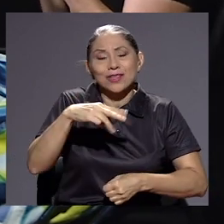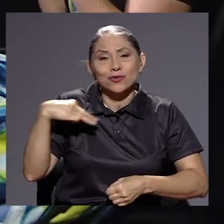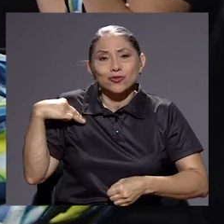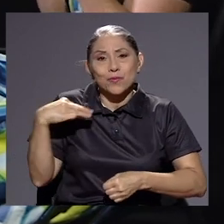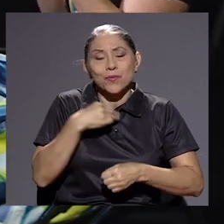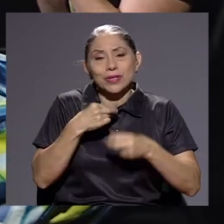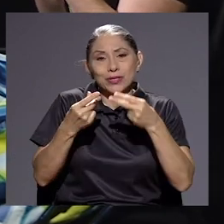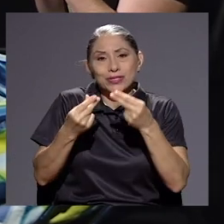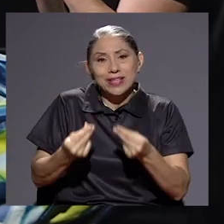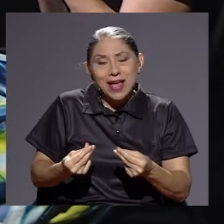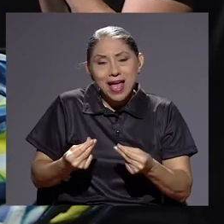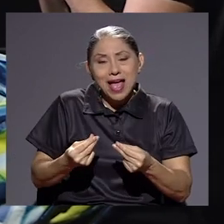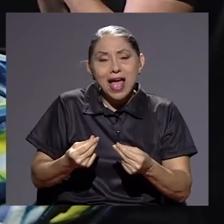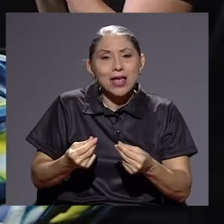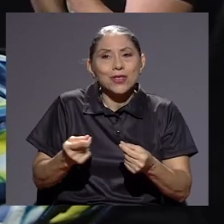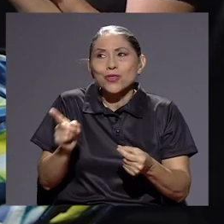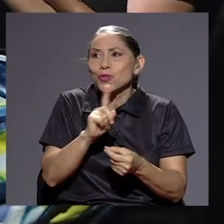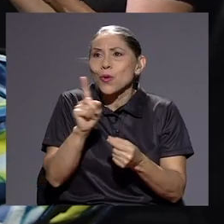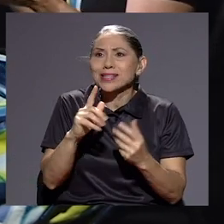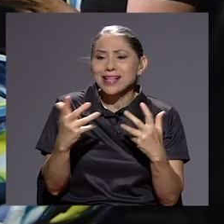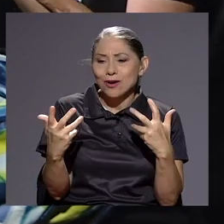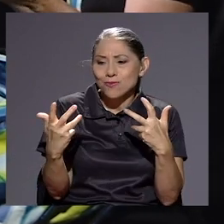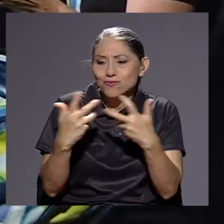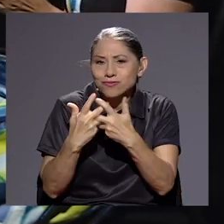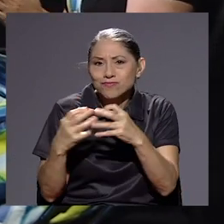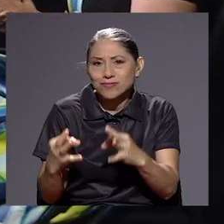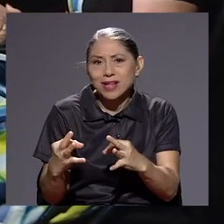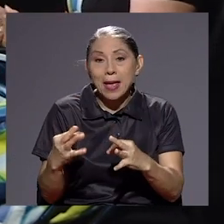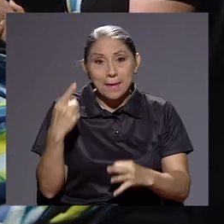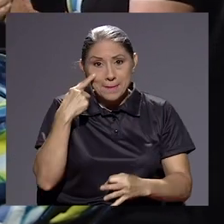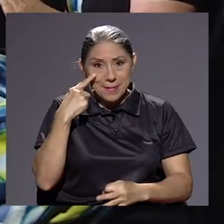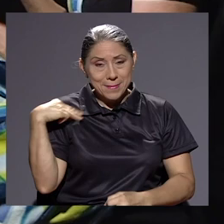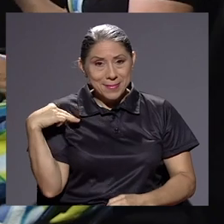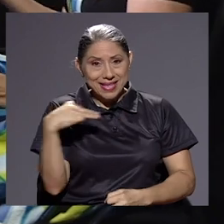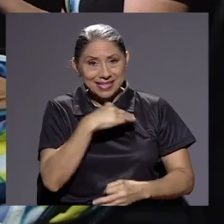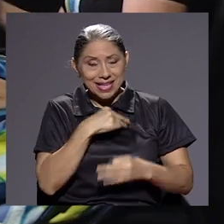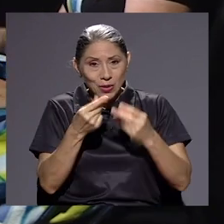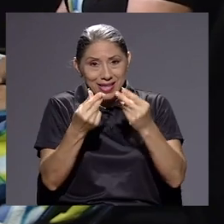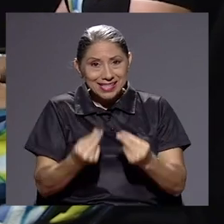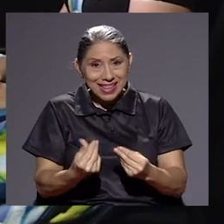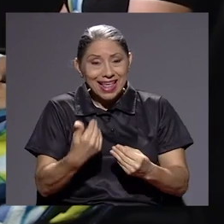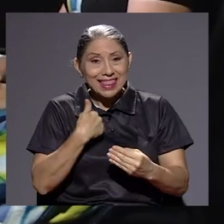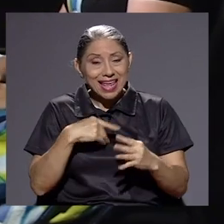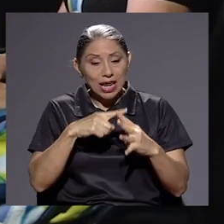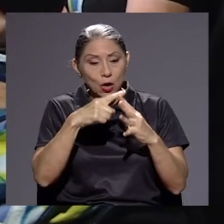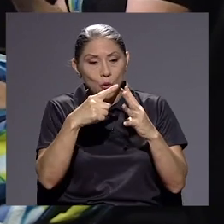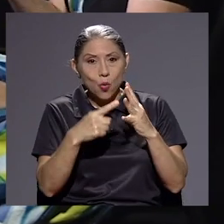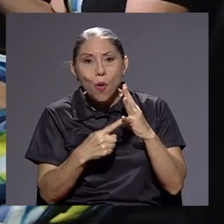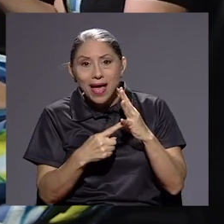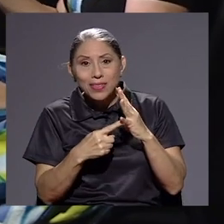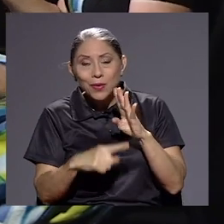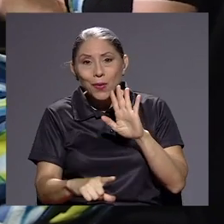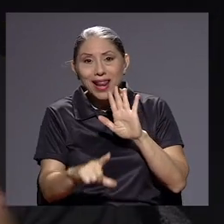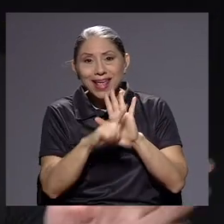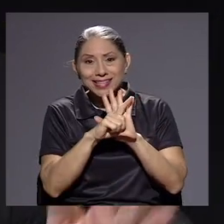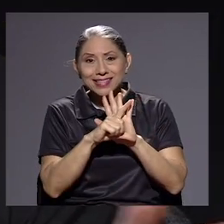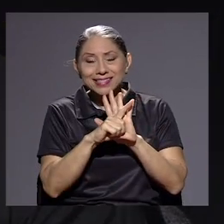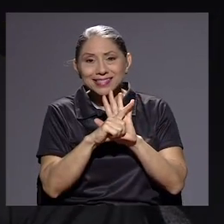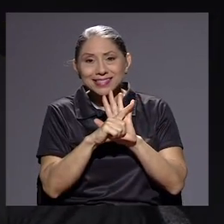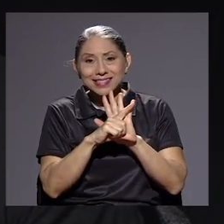coaccionados entre ellos. Imagínate que el Ministerio de Hacienda tiene cuatro leyes orgánicas... Eh, cuatro leyes,